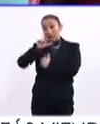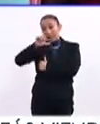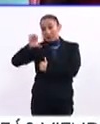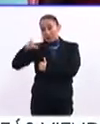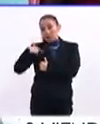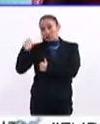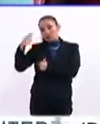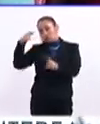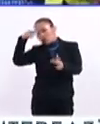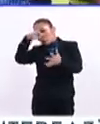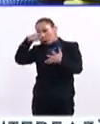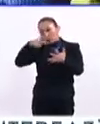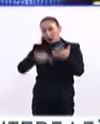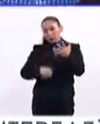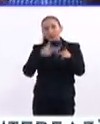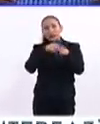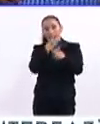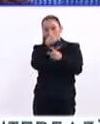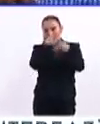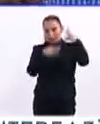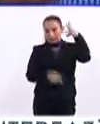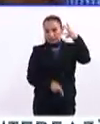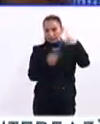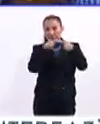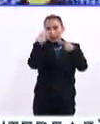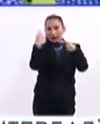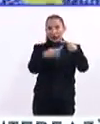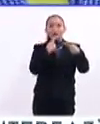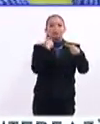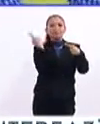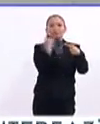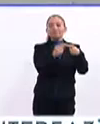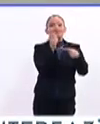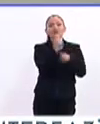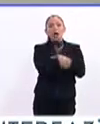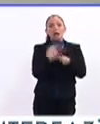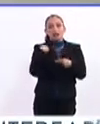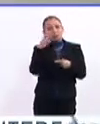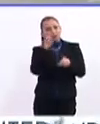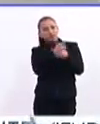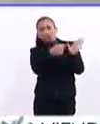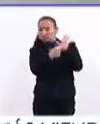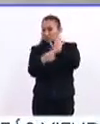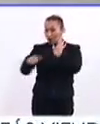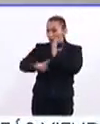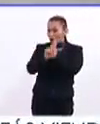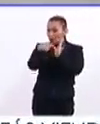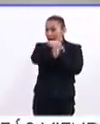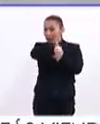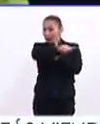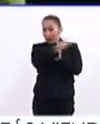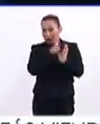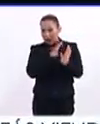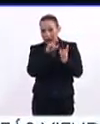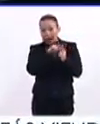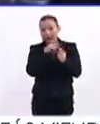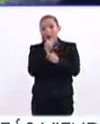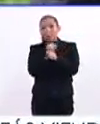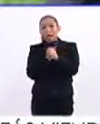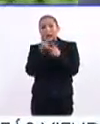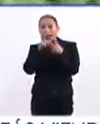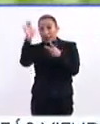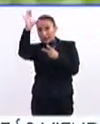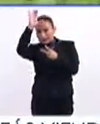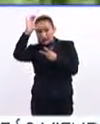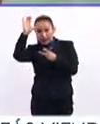en busca de cumplir sus objetivos, sigue tres líneas. La que llama denuncia, que consiste en visibilizar las problemáticas que atiende. La investigación